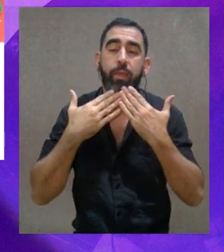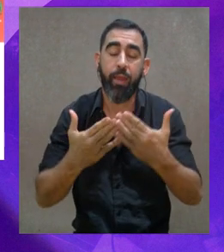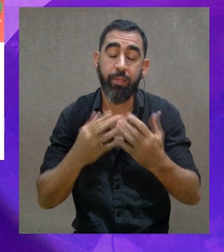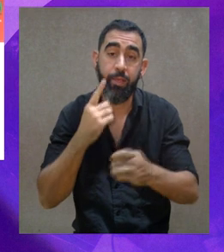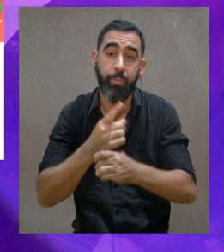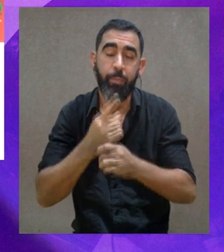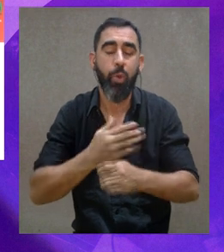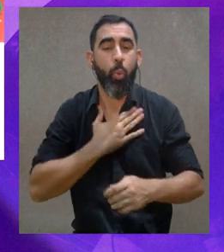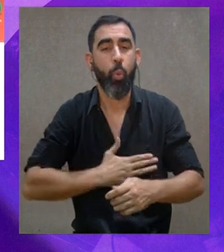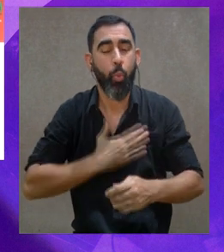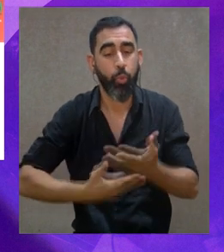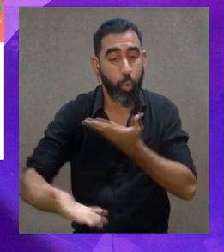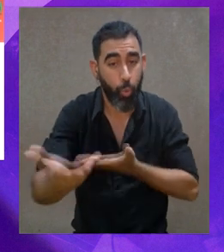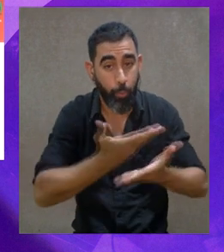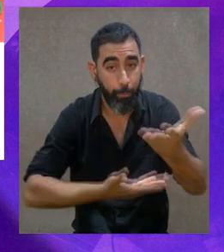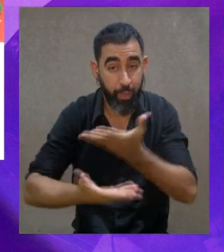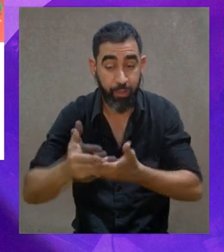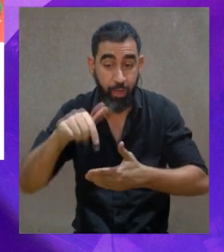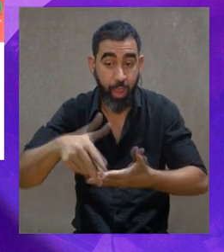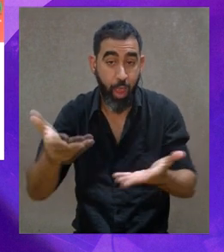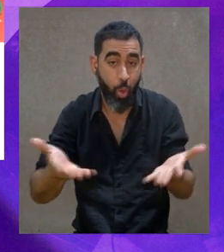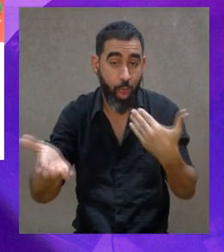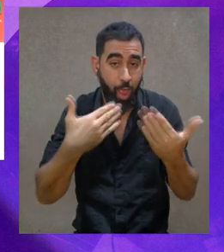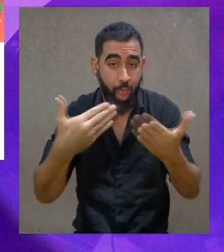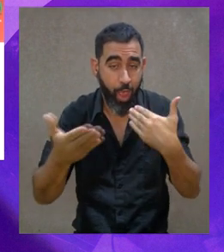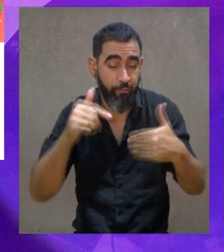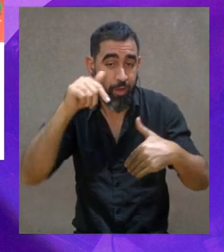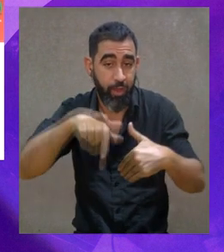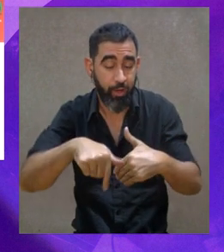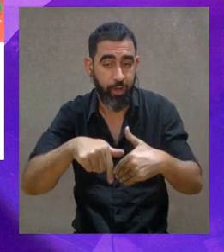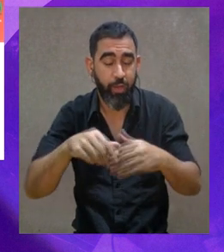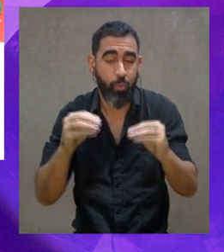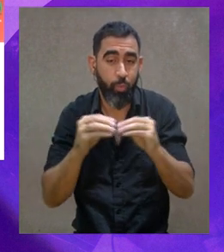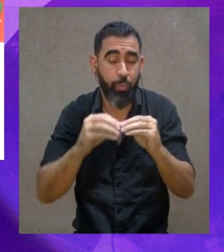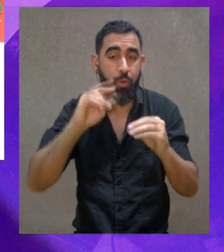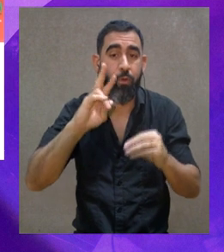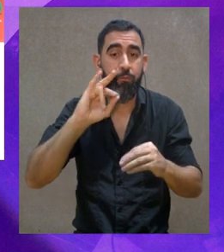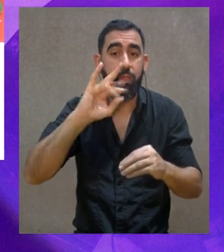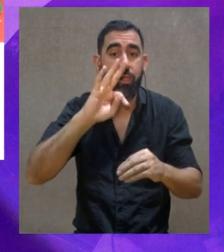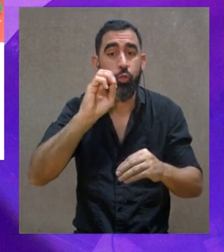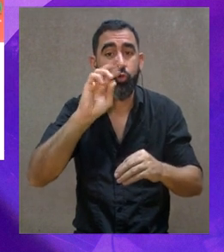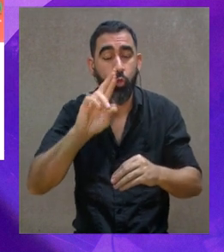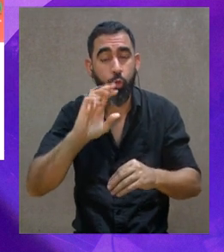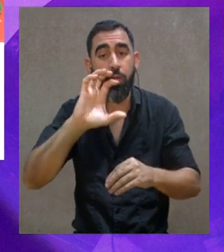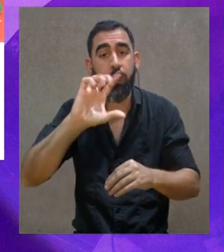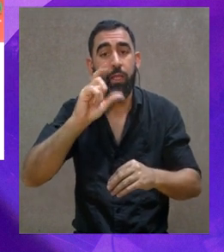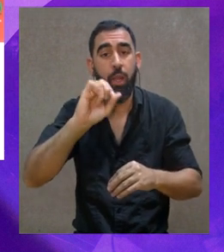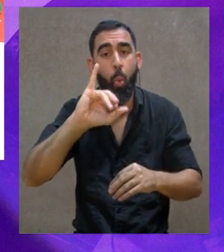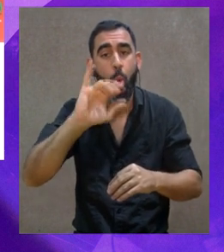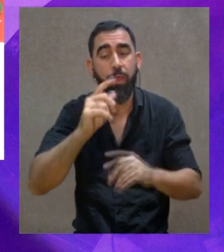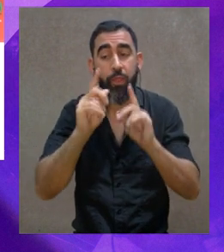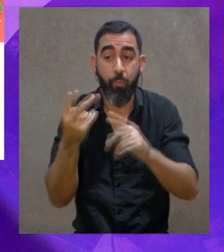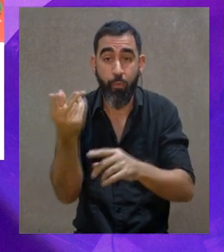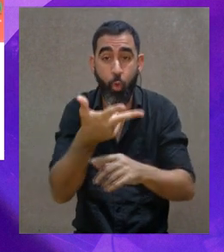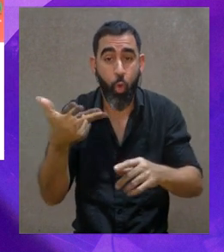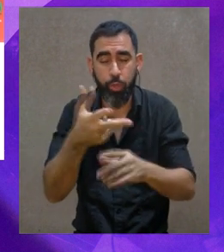Bueno, gracias María. Primero que nada, un placer compartir este rato de charla con Víctor y con Claudia, y contigo, grandes